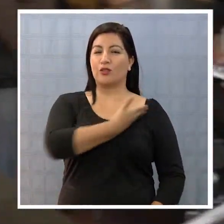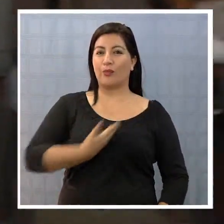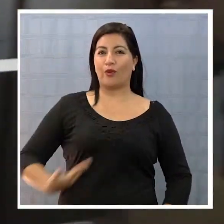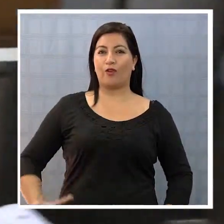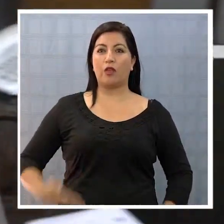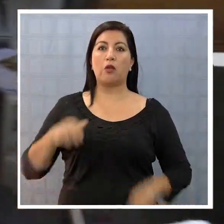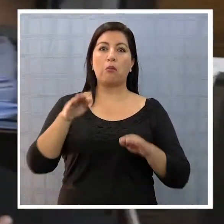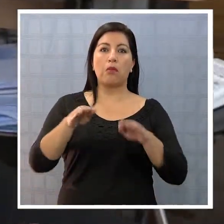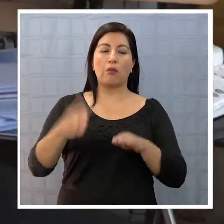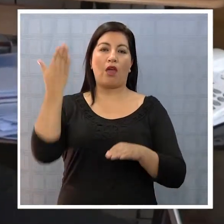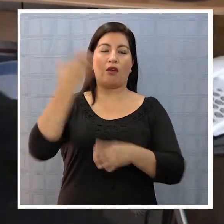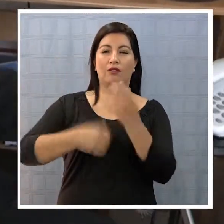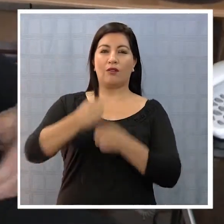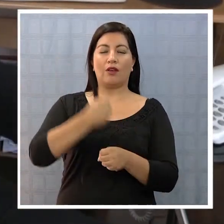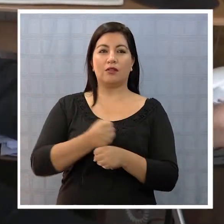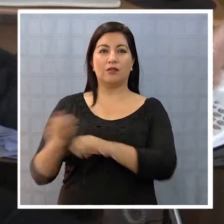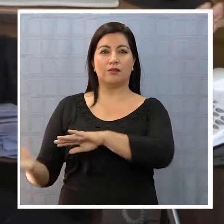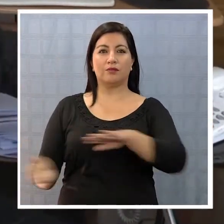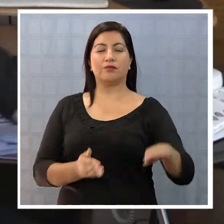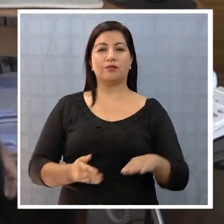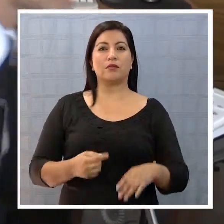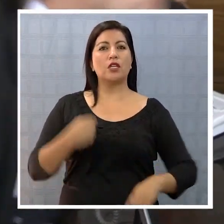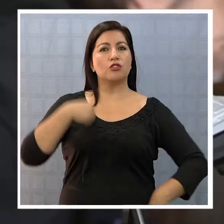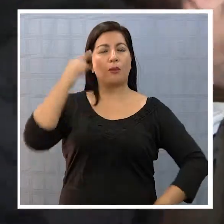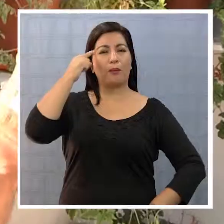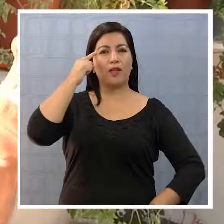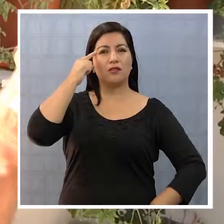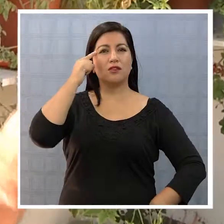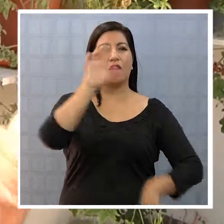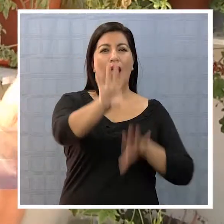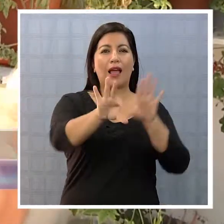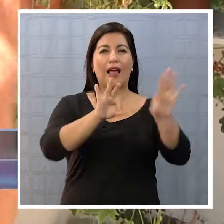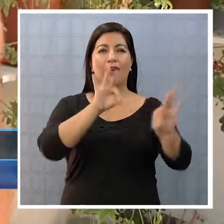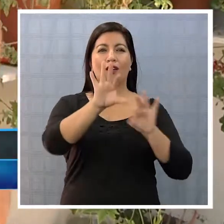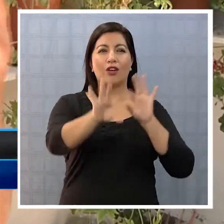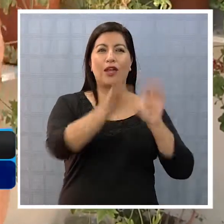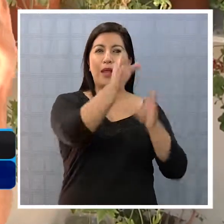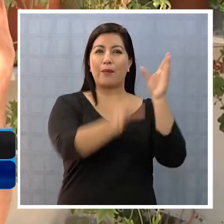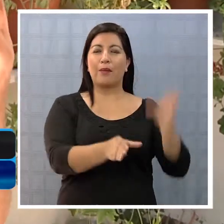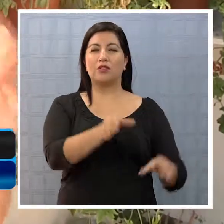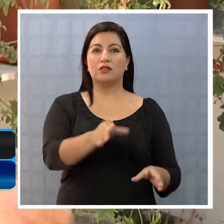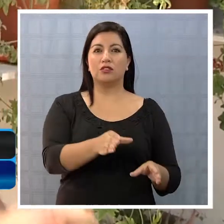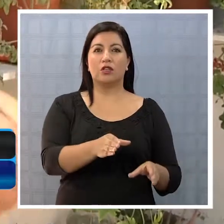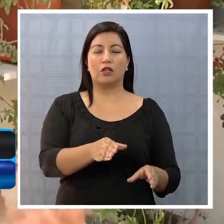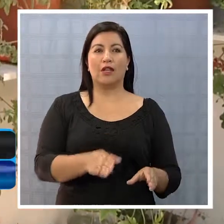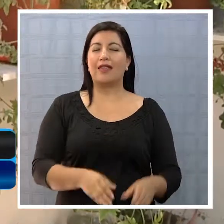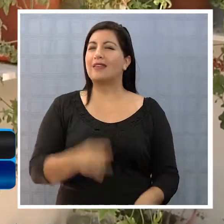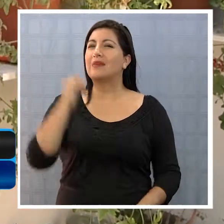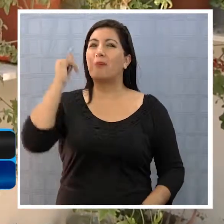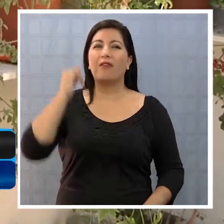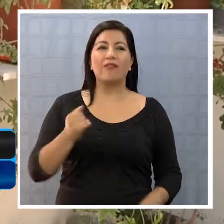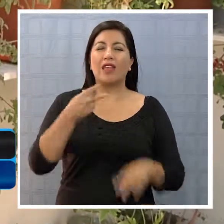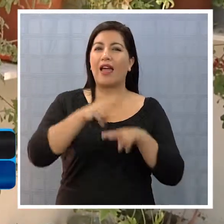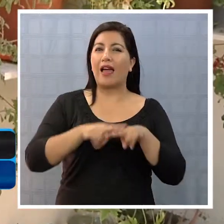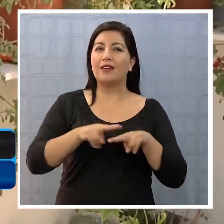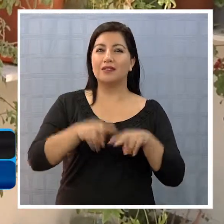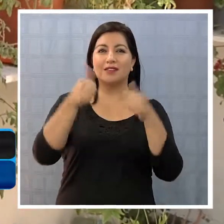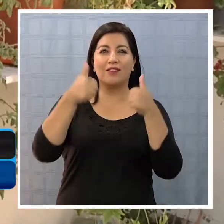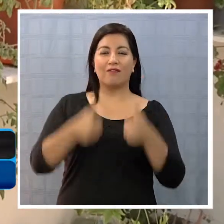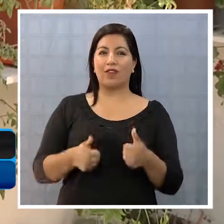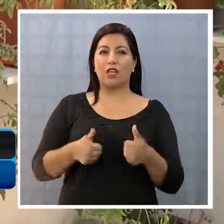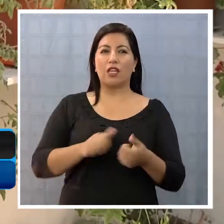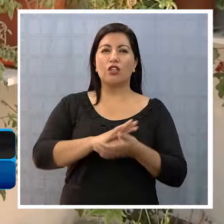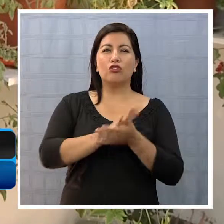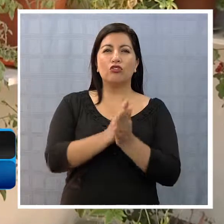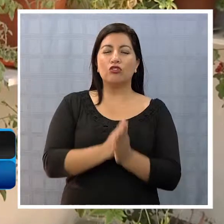años anteriores. Que debieran elegirse las personas cuya idoneidad y cuya probidad personal sea absolutamente indiscutible.